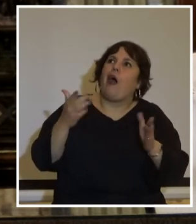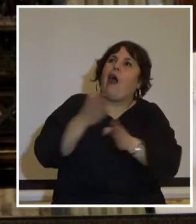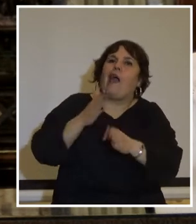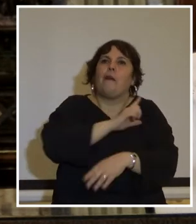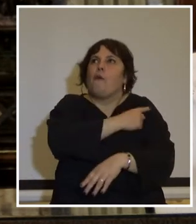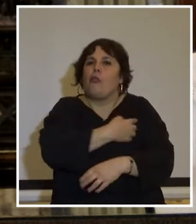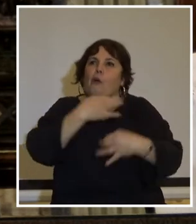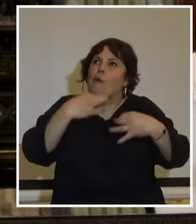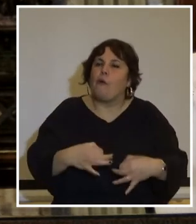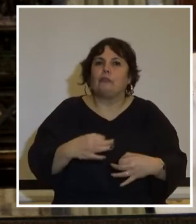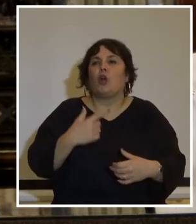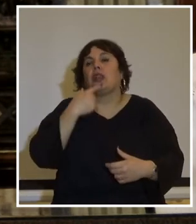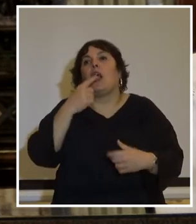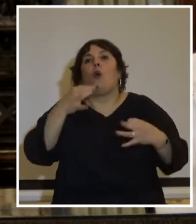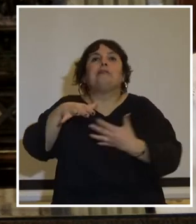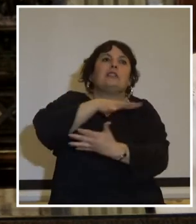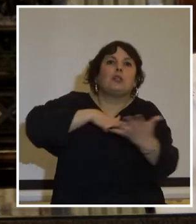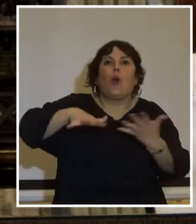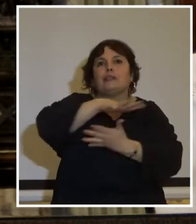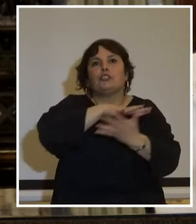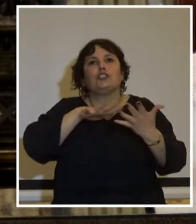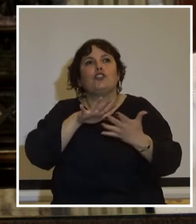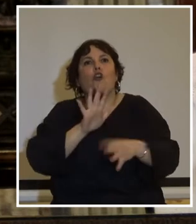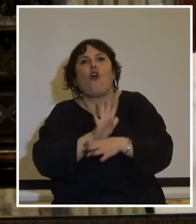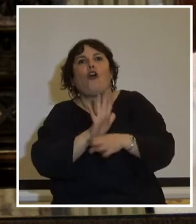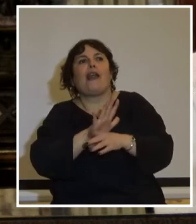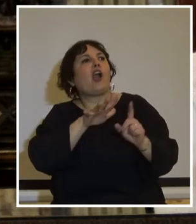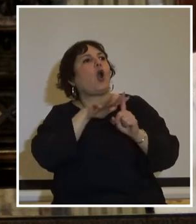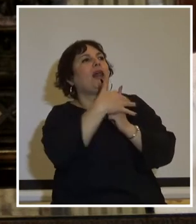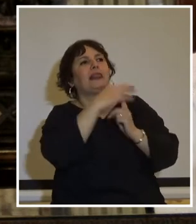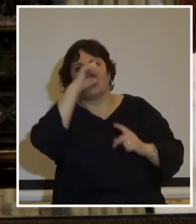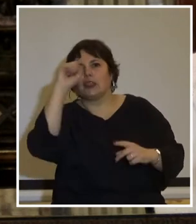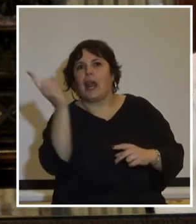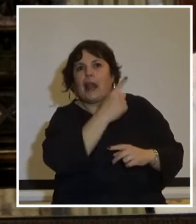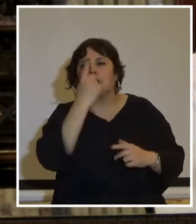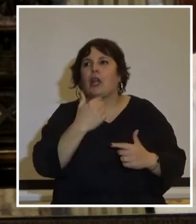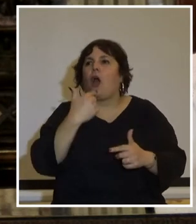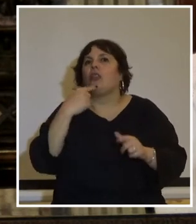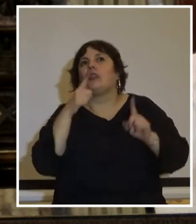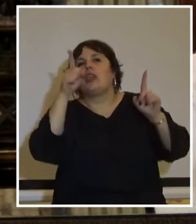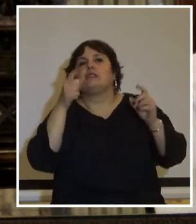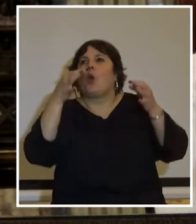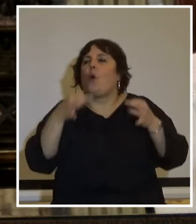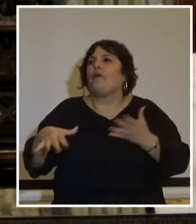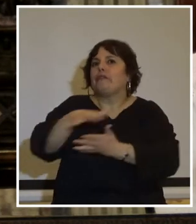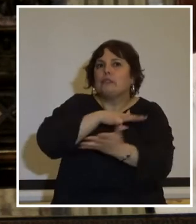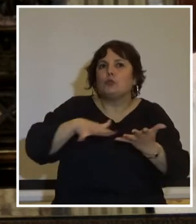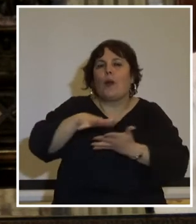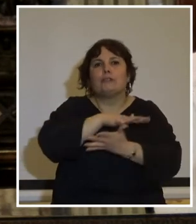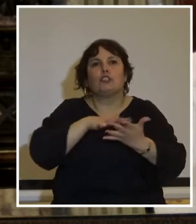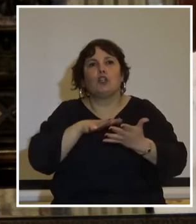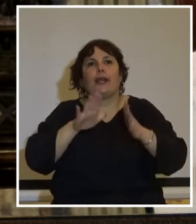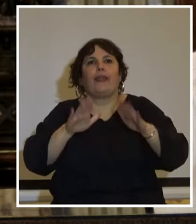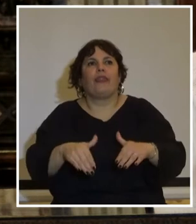invocan situaciones creadas a nivel del contexto internacional, invocan situaciones de